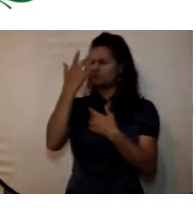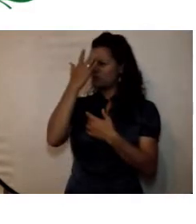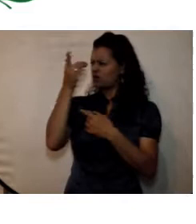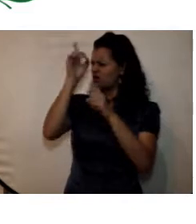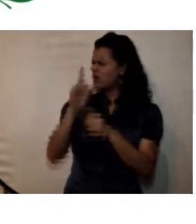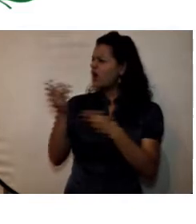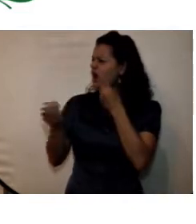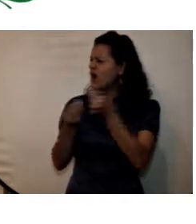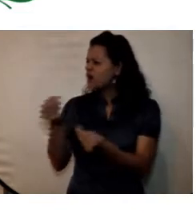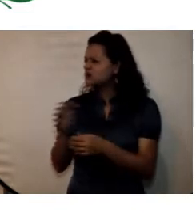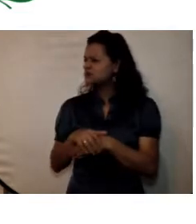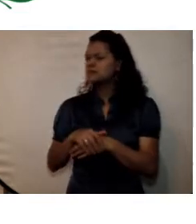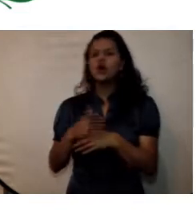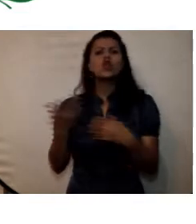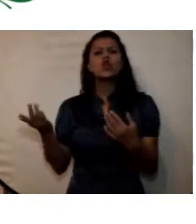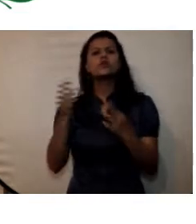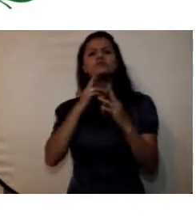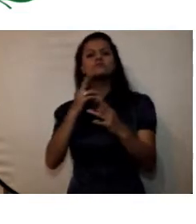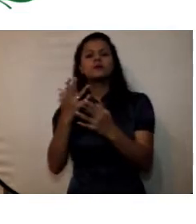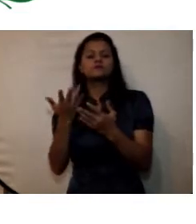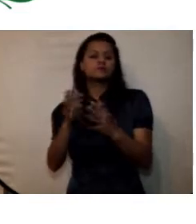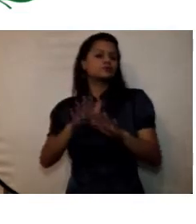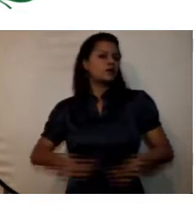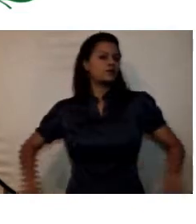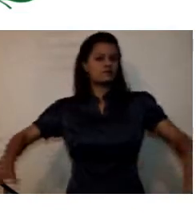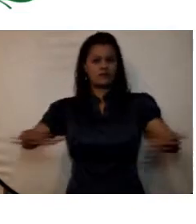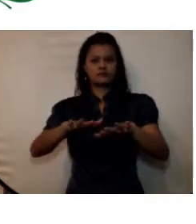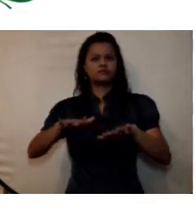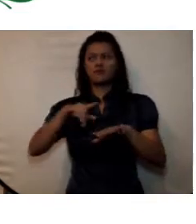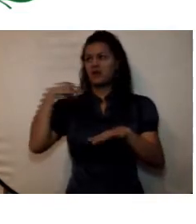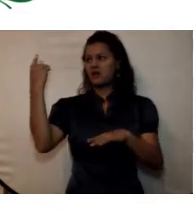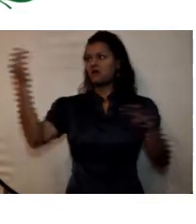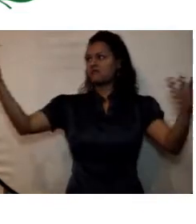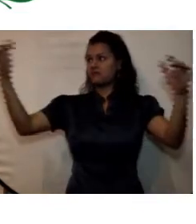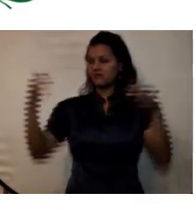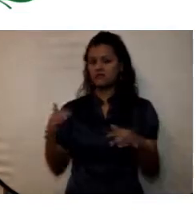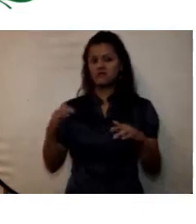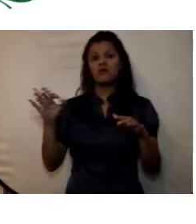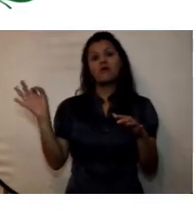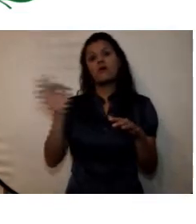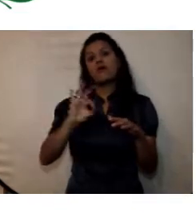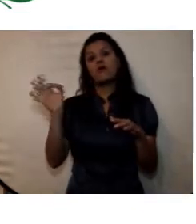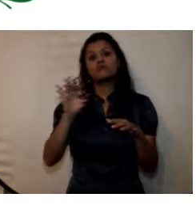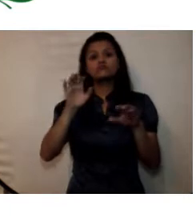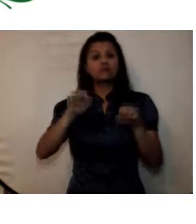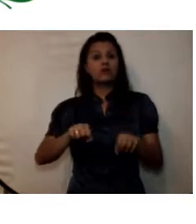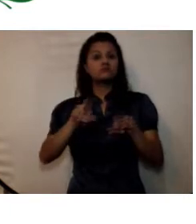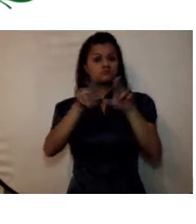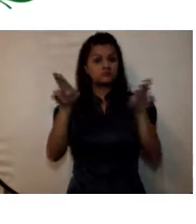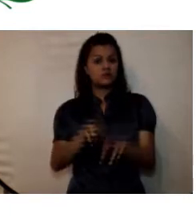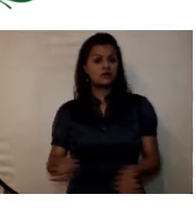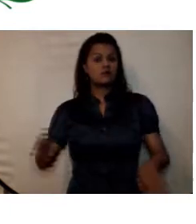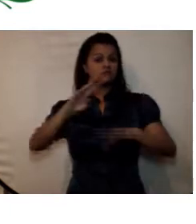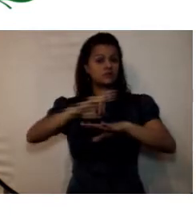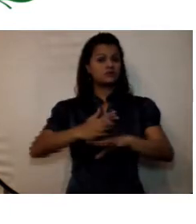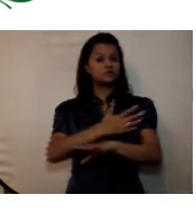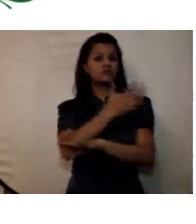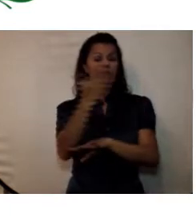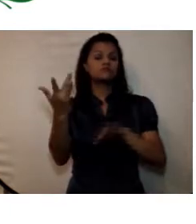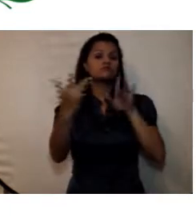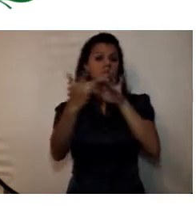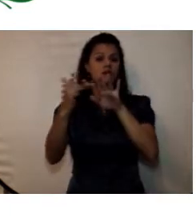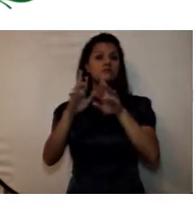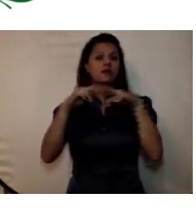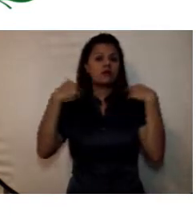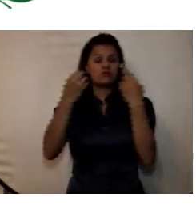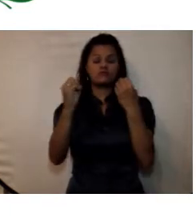presenciales, generales, segmentados o focalizados, virtuales, por medio de las tecnologías de la información y la comunicación,